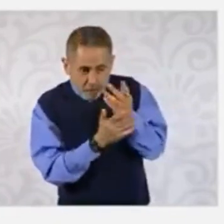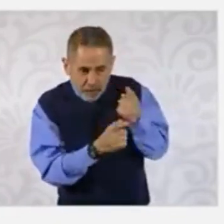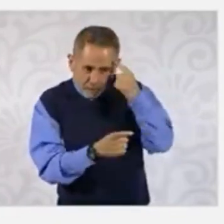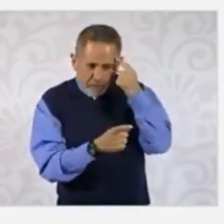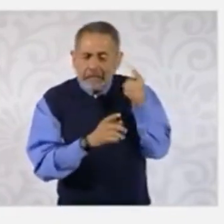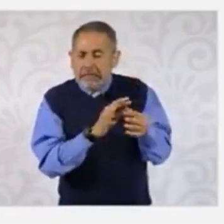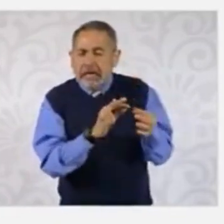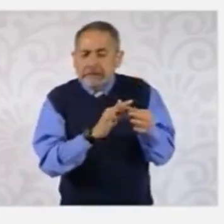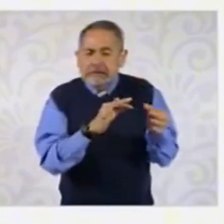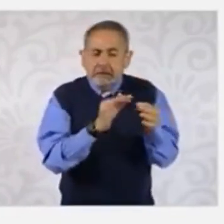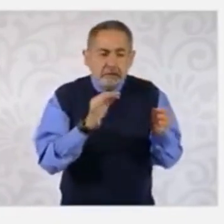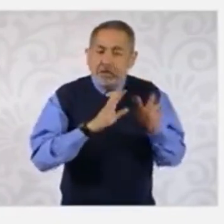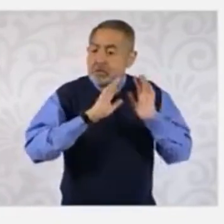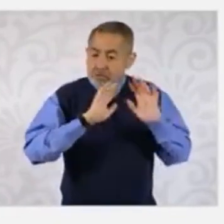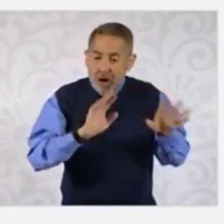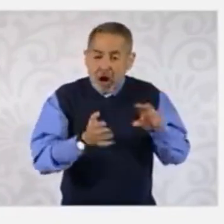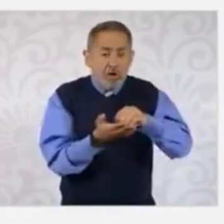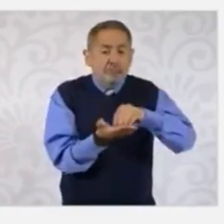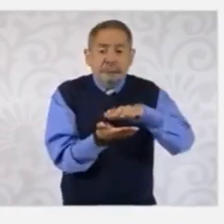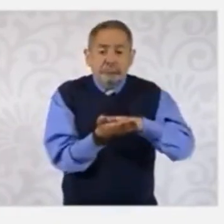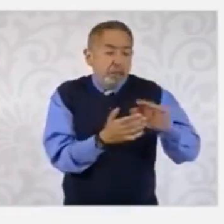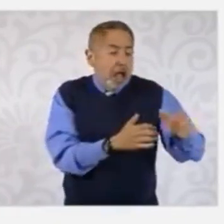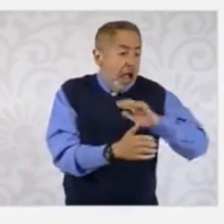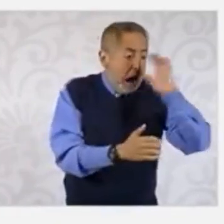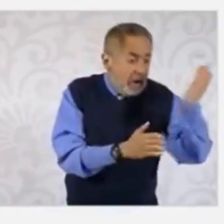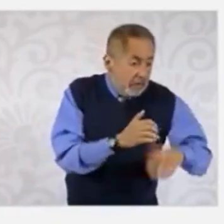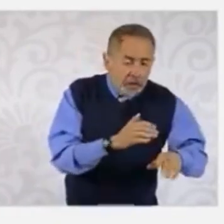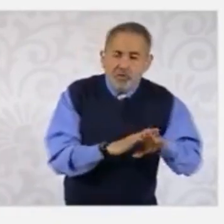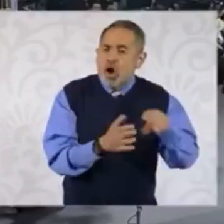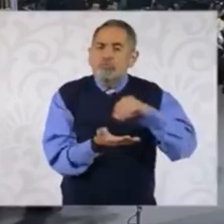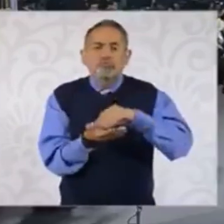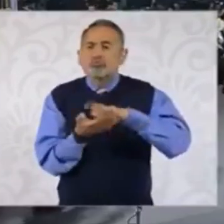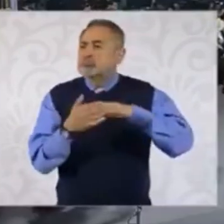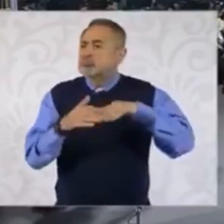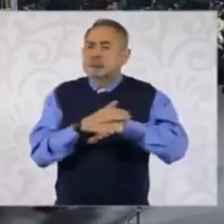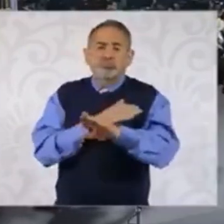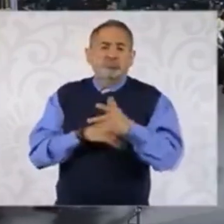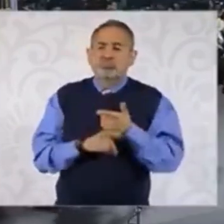quedan ya inscritos una vez que terminan su propedéutico. Muchas gracias.